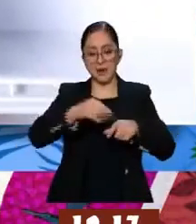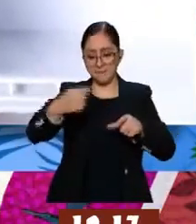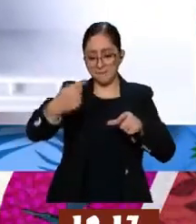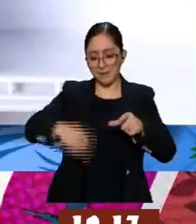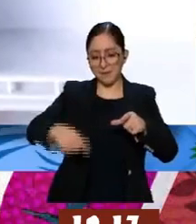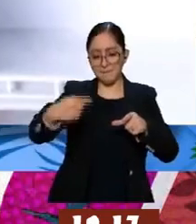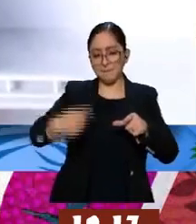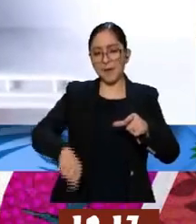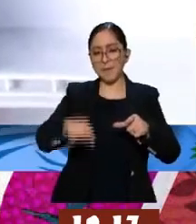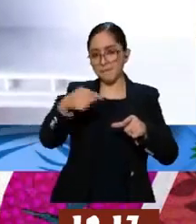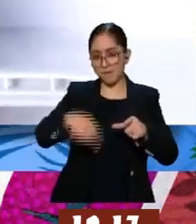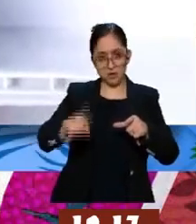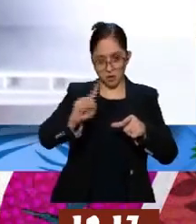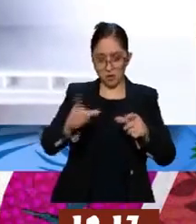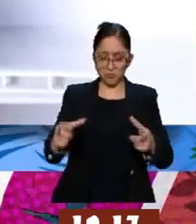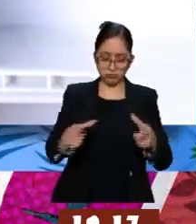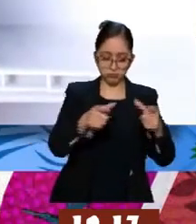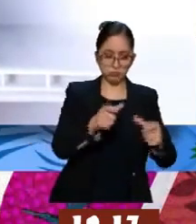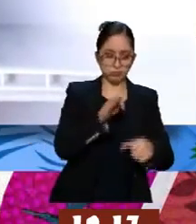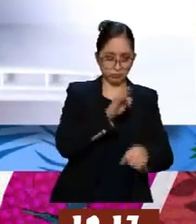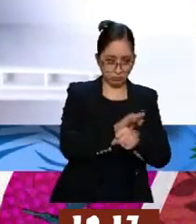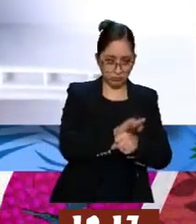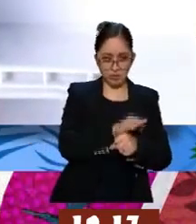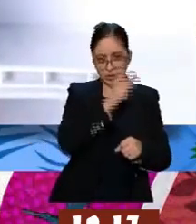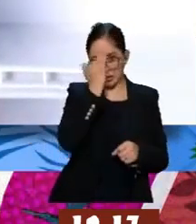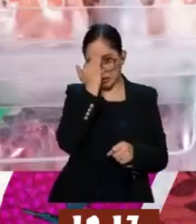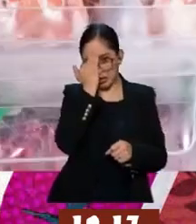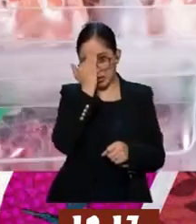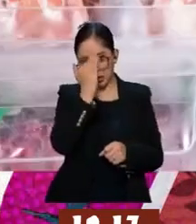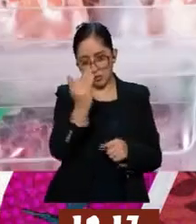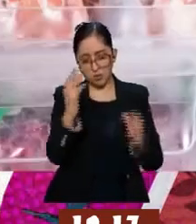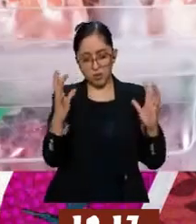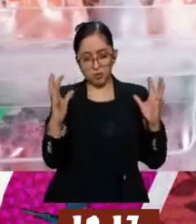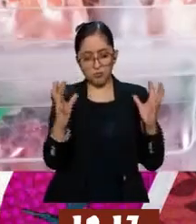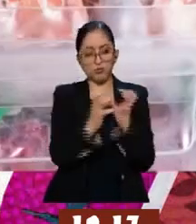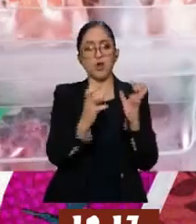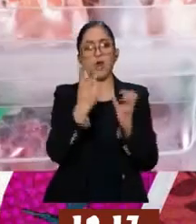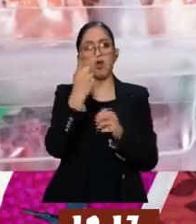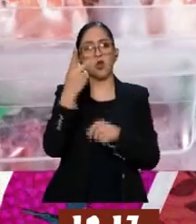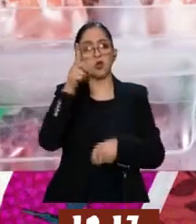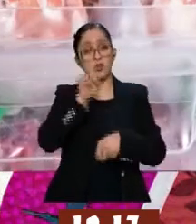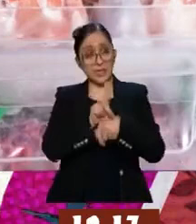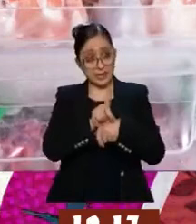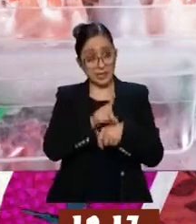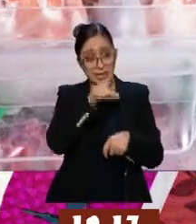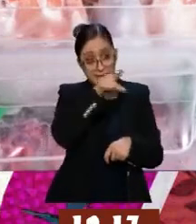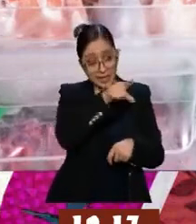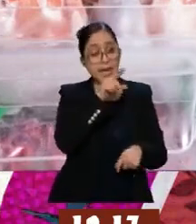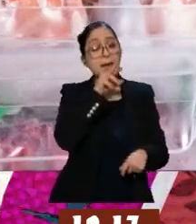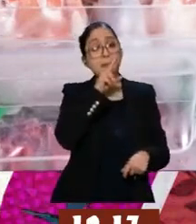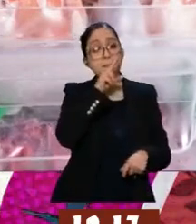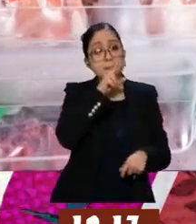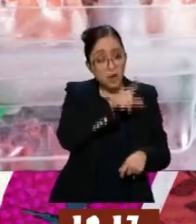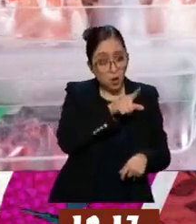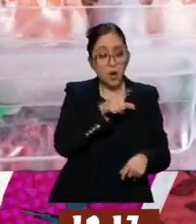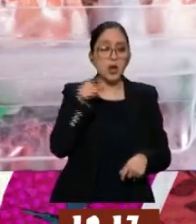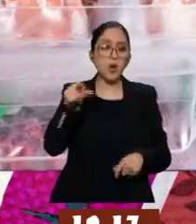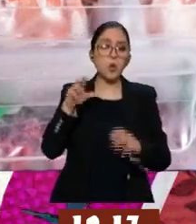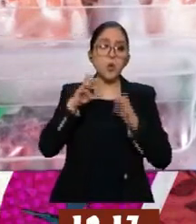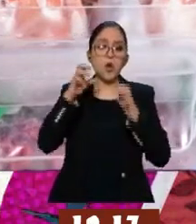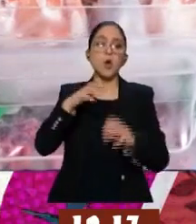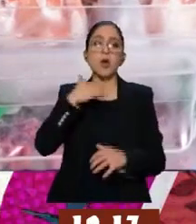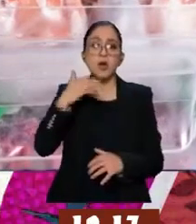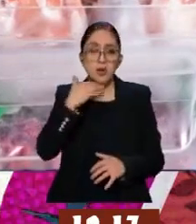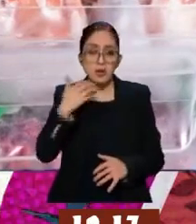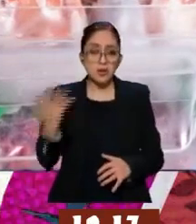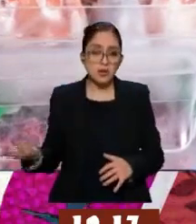Pero sí, eso lo mejor. Se puede tardar hasta dos días en descongelarse, pero es la manera en que la descongelas y que tenga tanta contaminación microbiana. no se echa